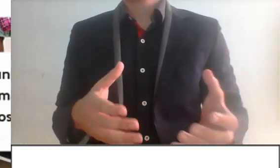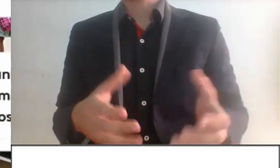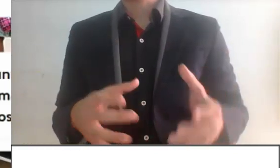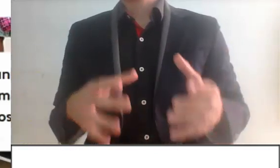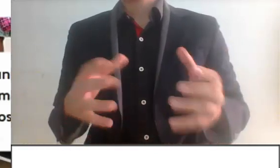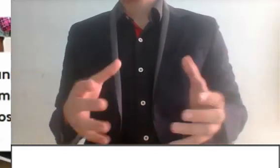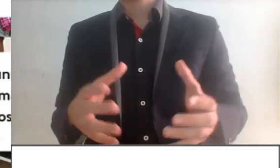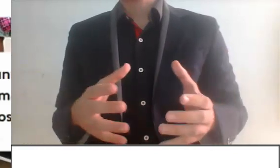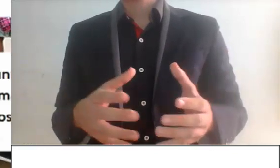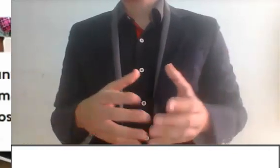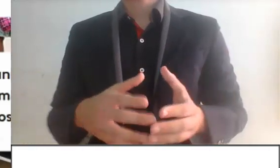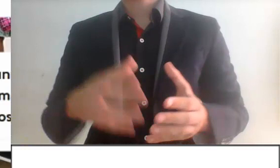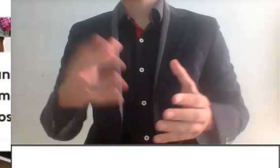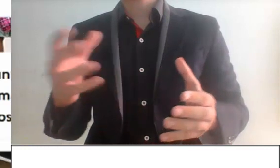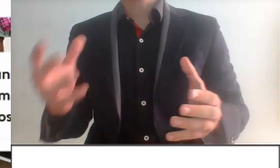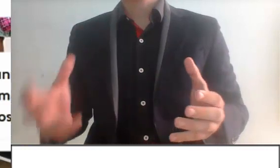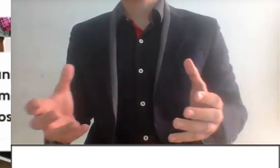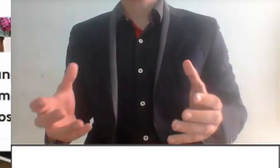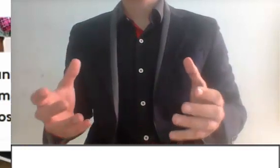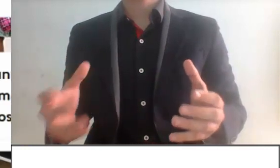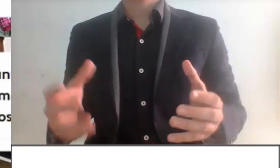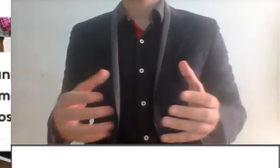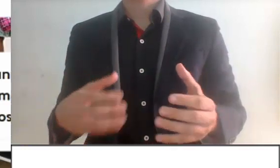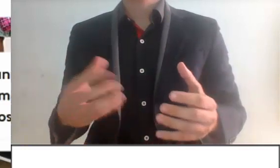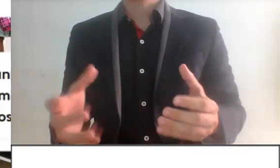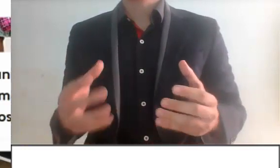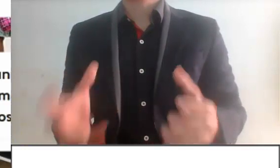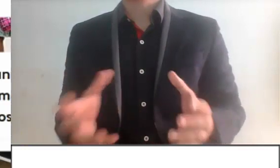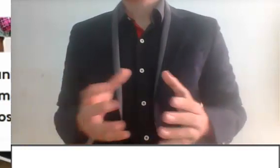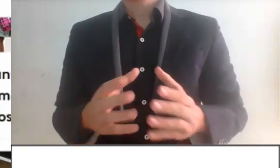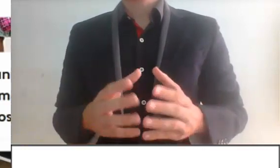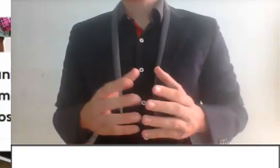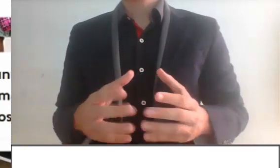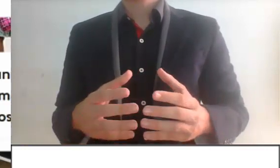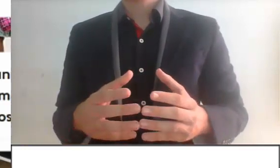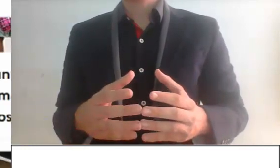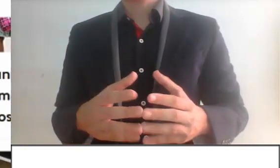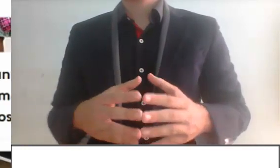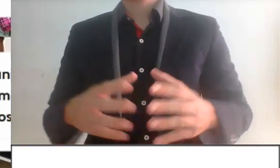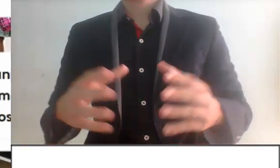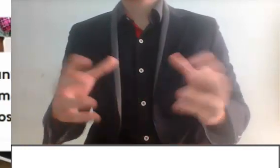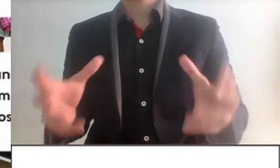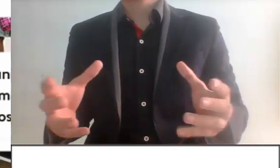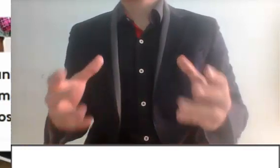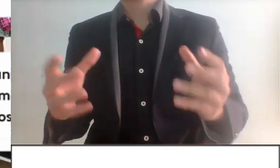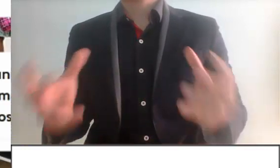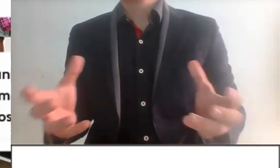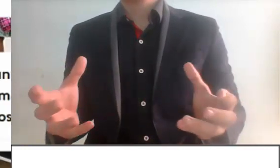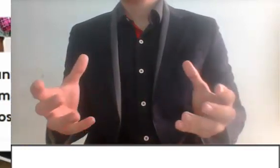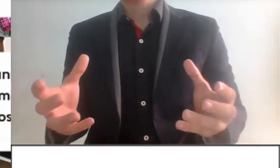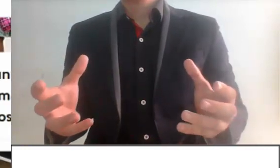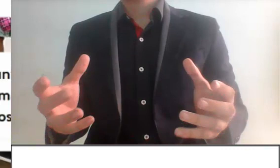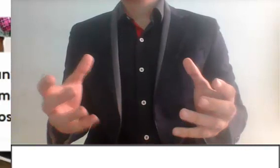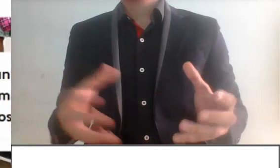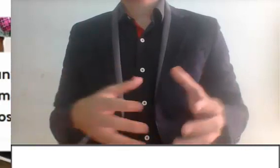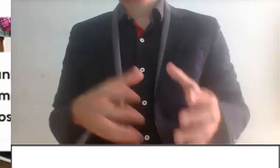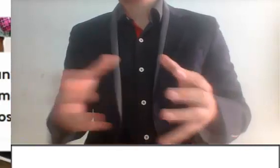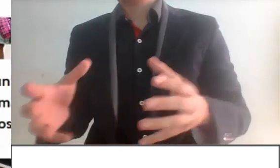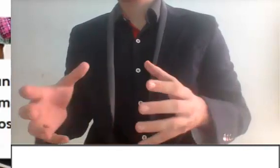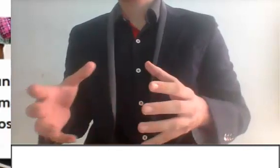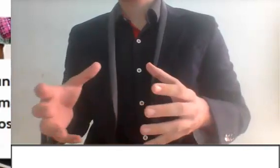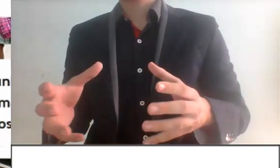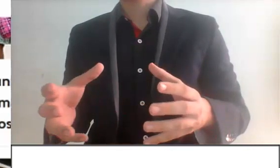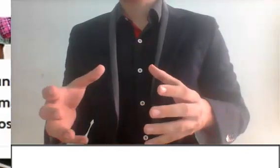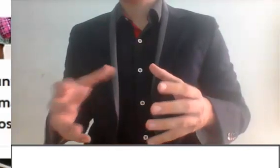anteriormente. Pero, ojo, también las personas que están abajo se van a encontrar. ¿Por qué? Porque no va haber suficientes recursos para